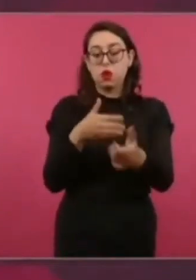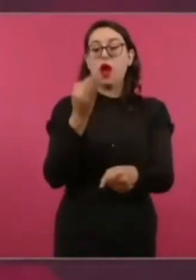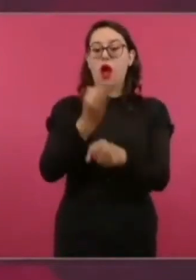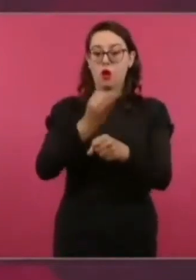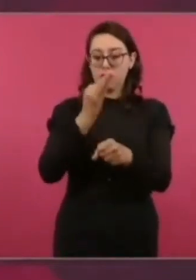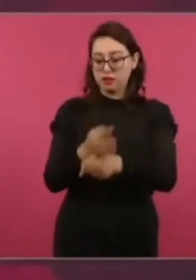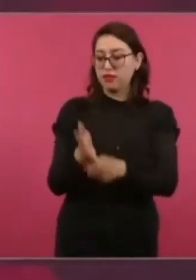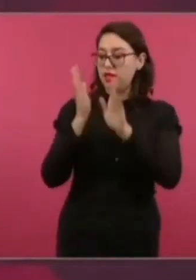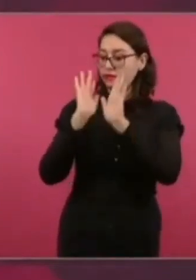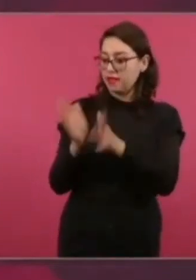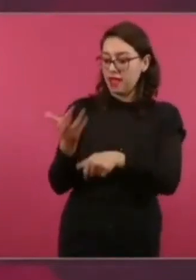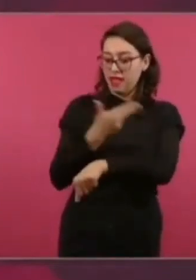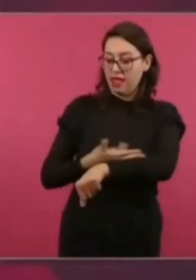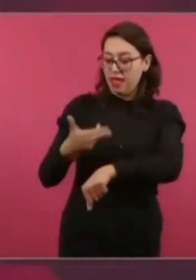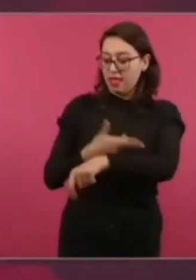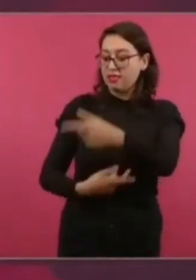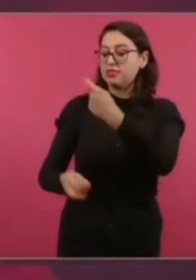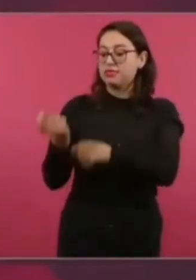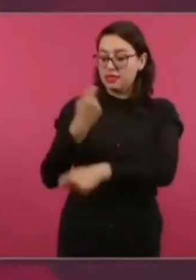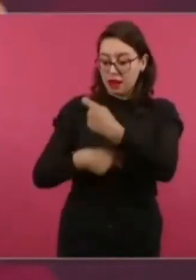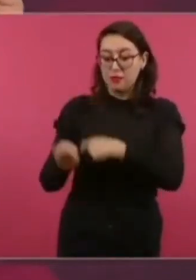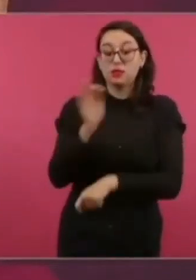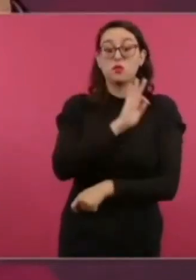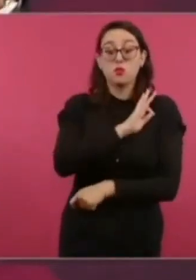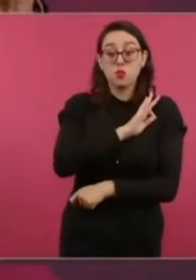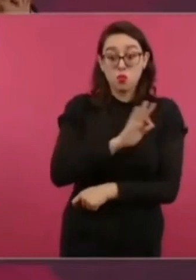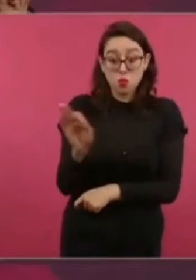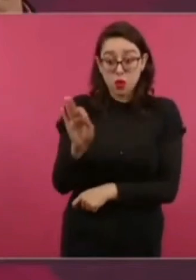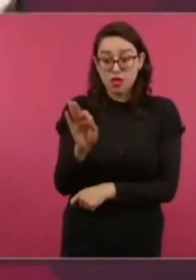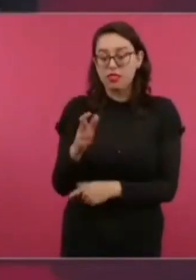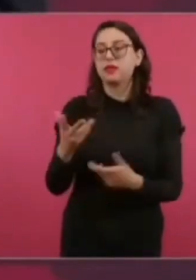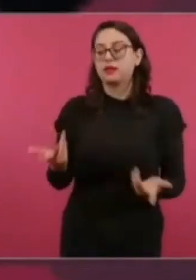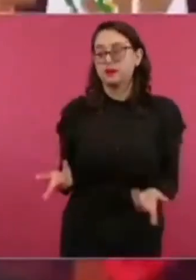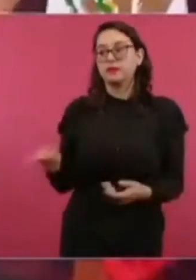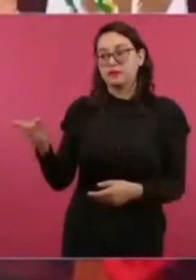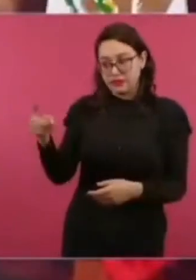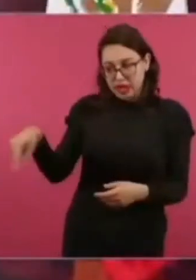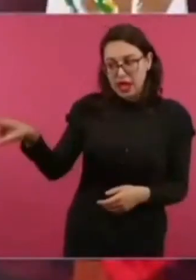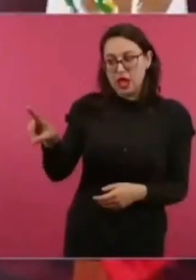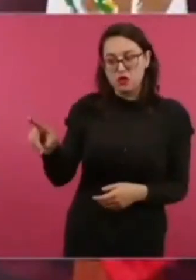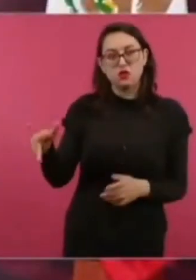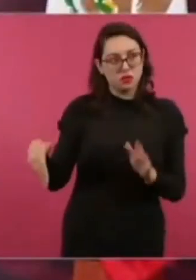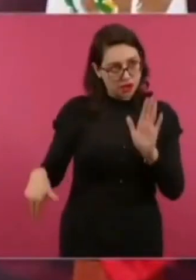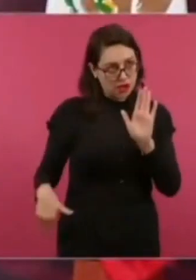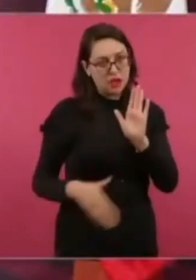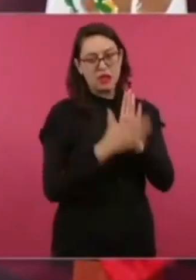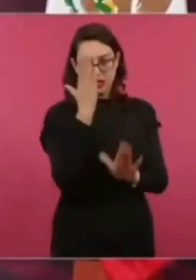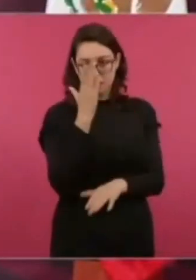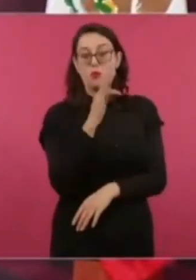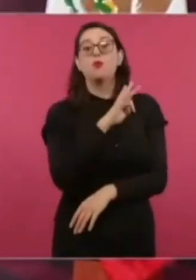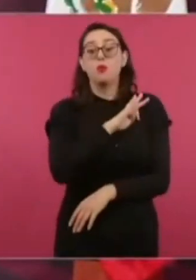Biden que ahora se puede hacer un trámite y se puede llegar a Estados Unidos